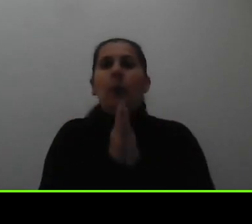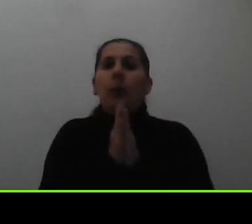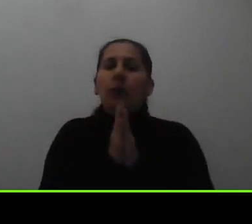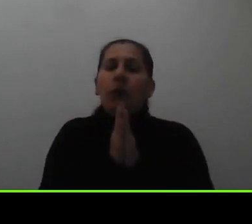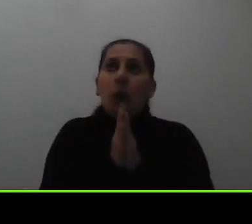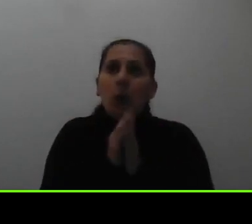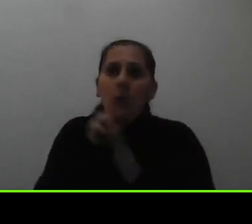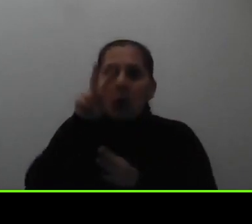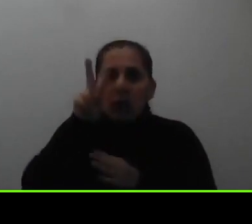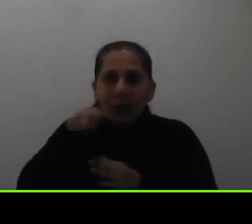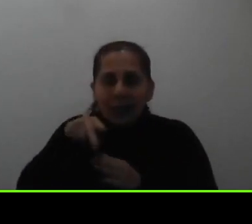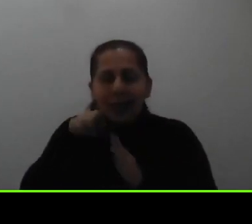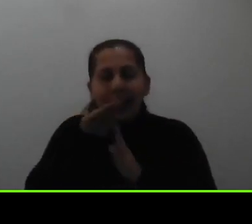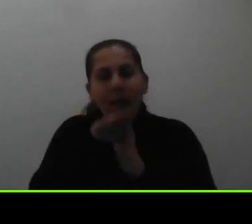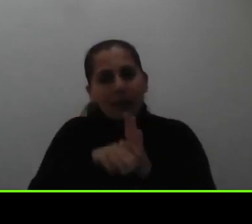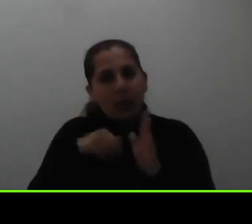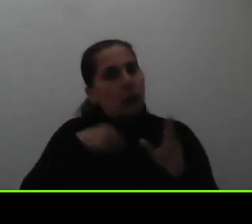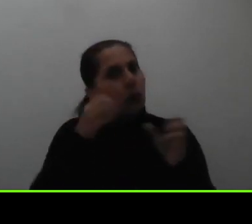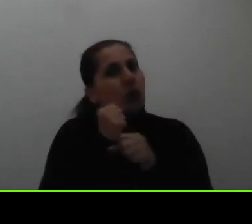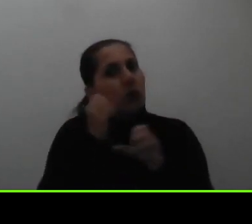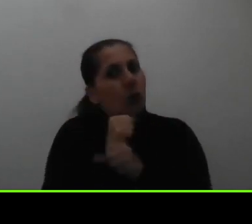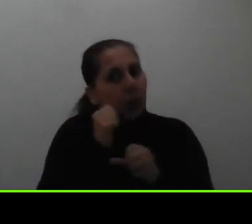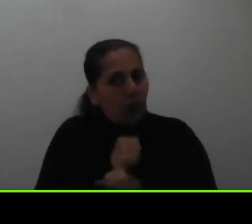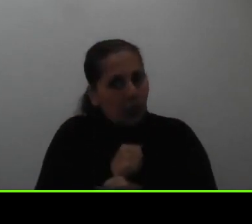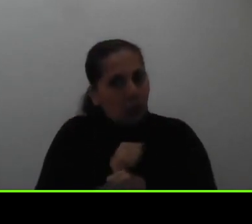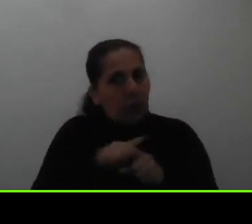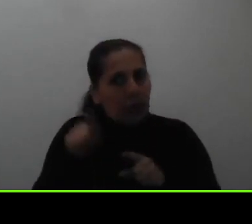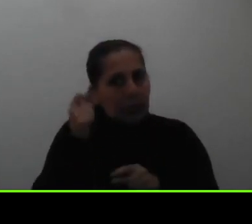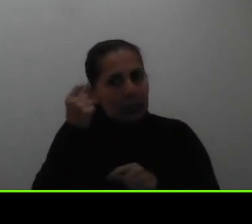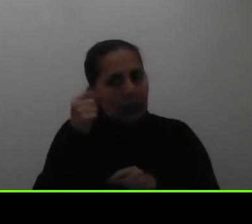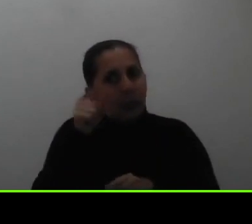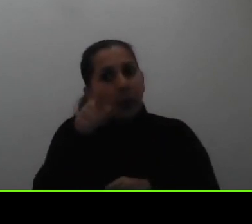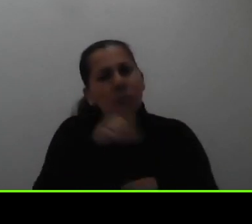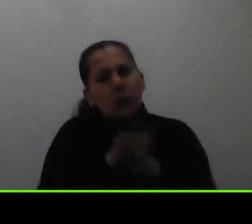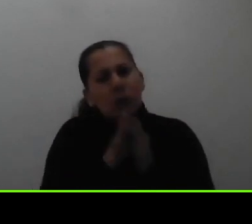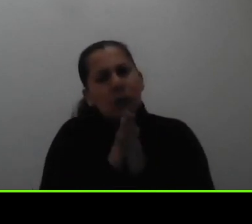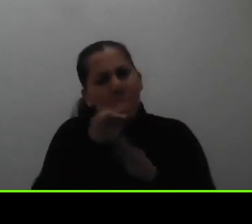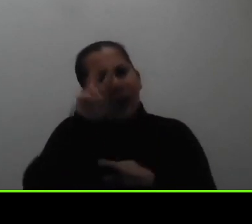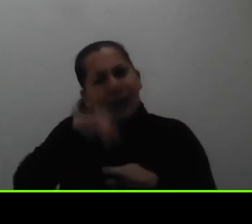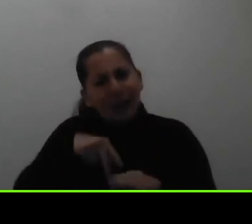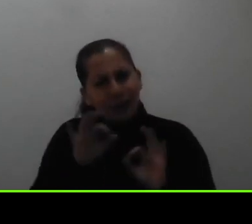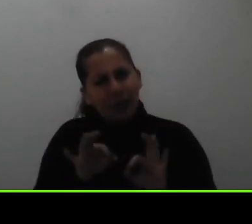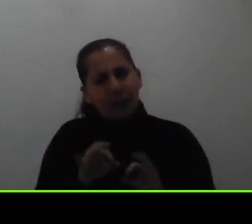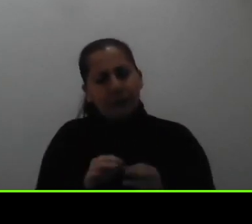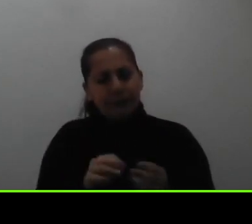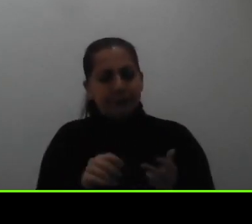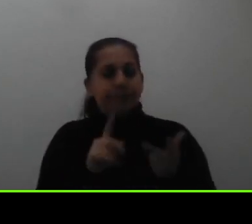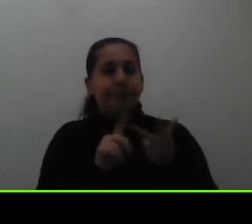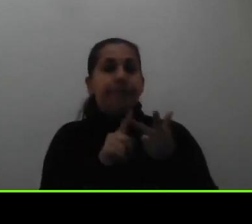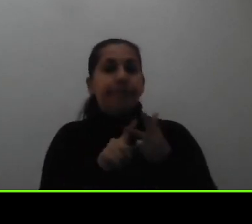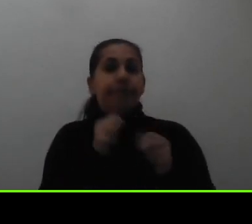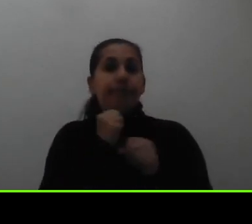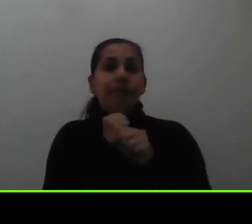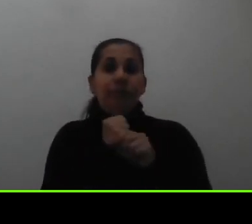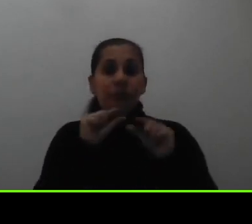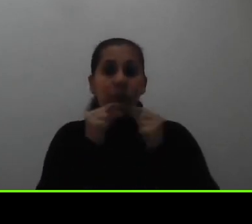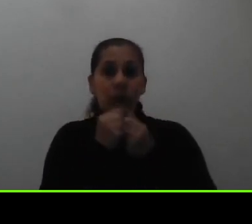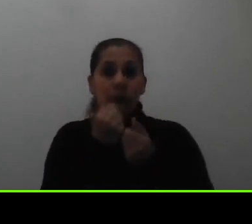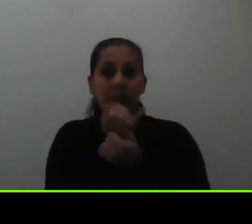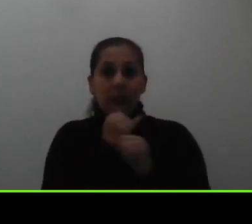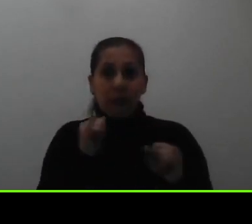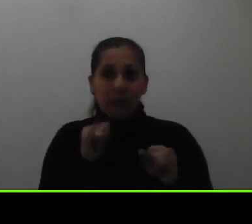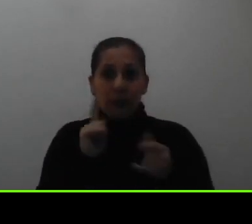la lista porque se los estoy resumiendo como para que entendamos el otro tercer grupo de personas que trabajan de forma independiente son